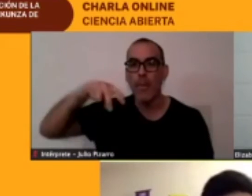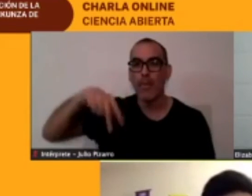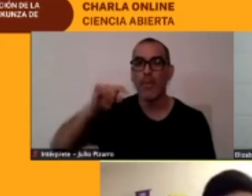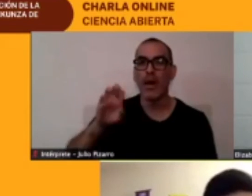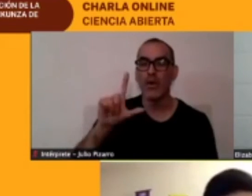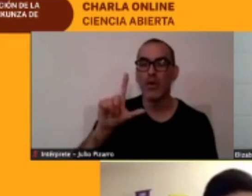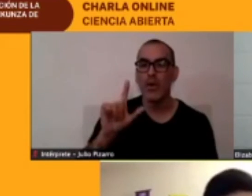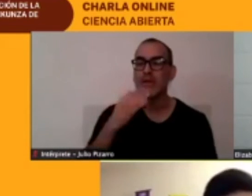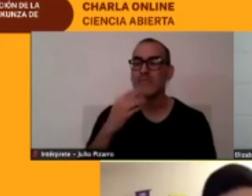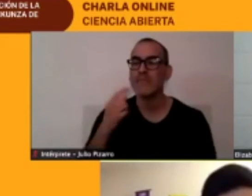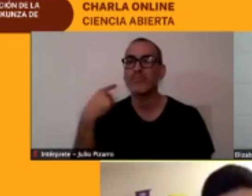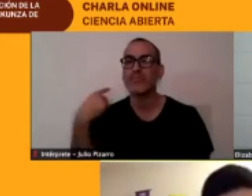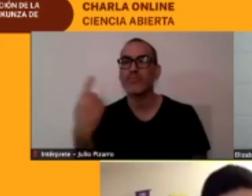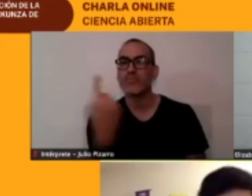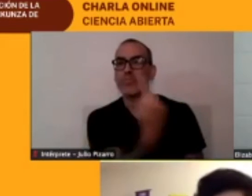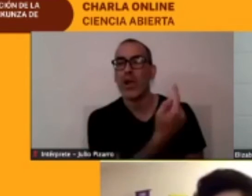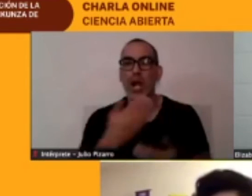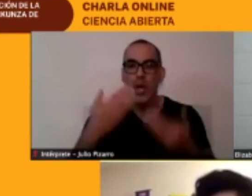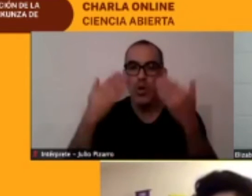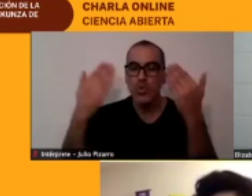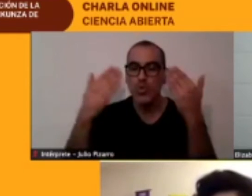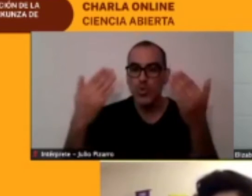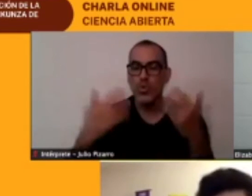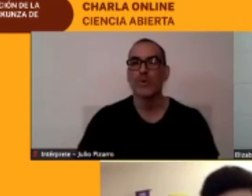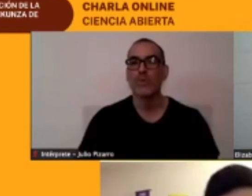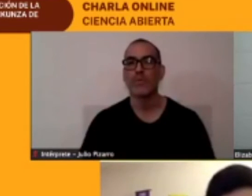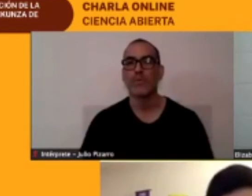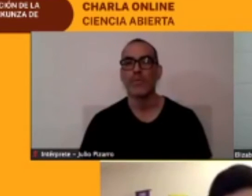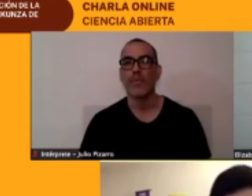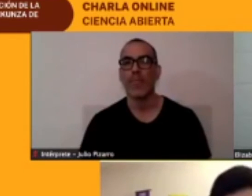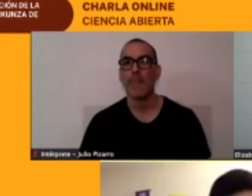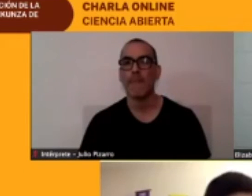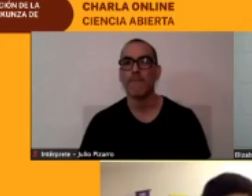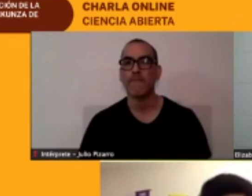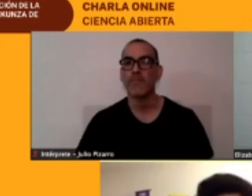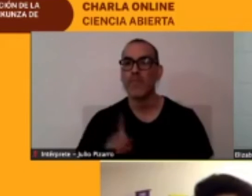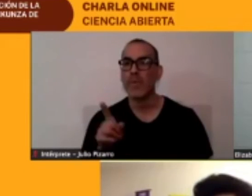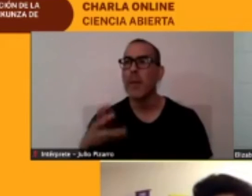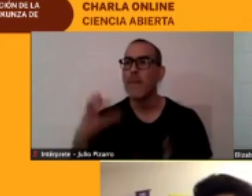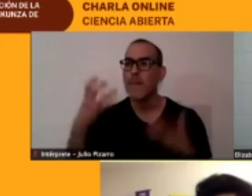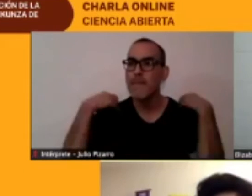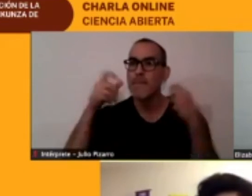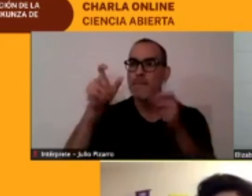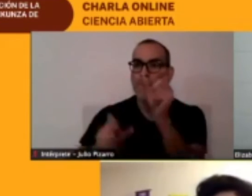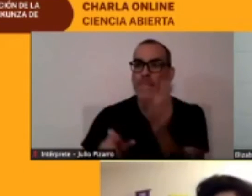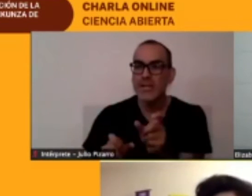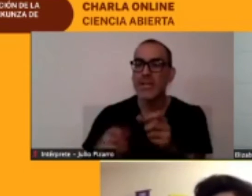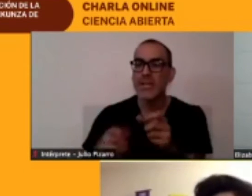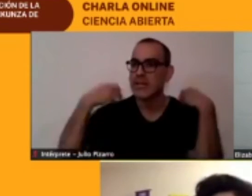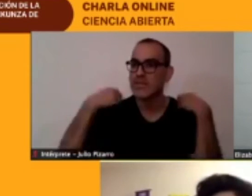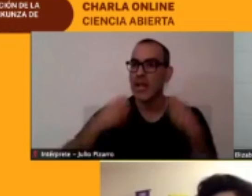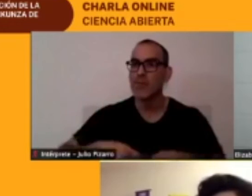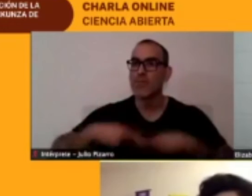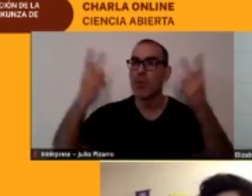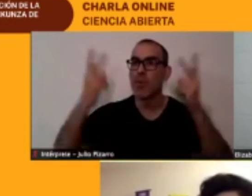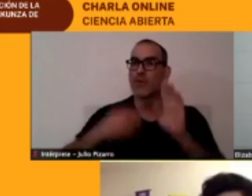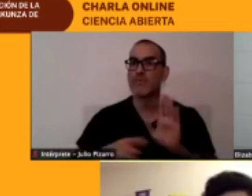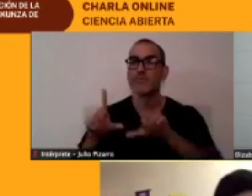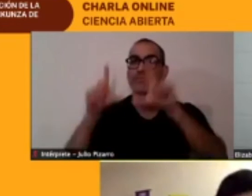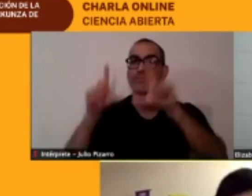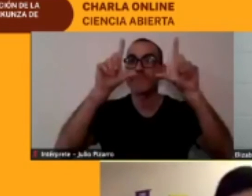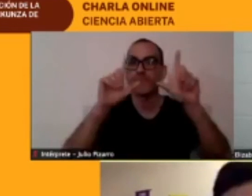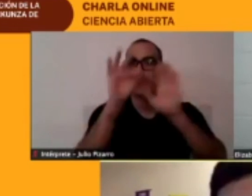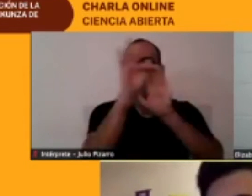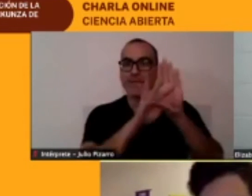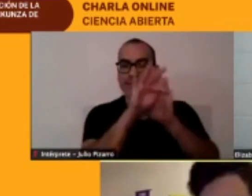también que es quien nos pone al aire que está ahí en el switch realizando todo el trabajo para que podamos